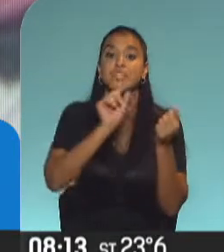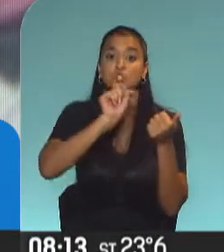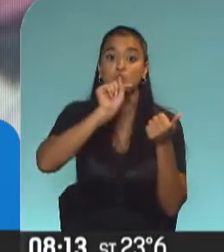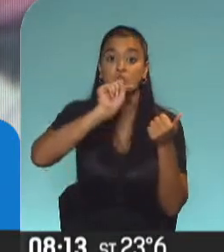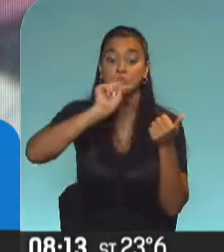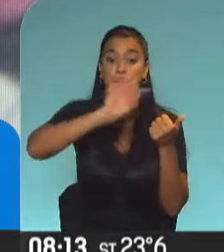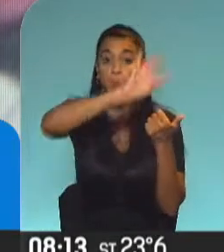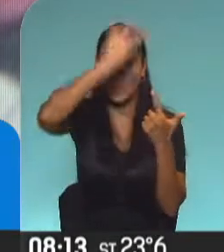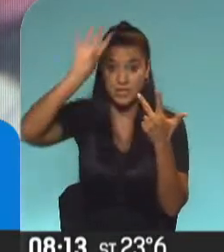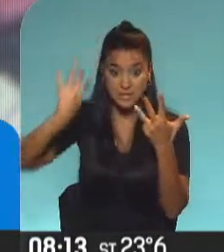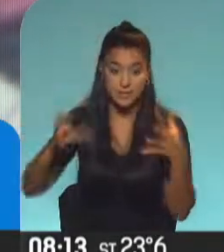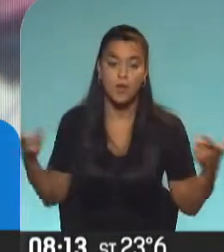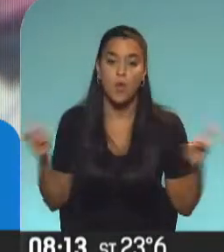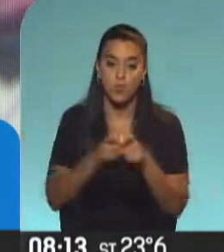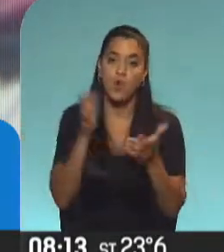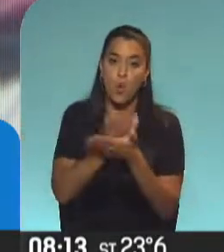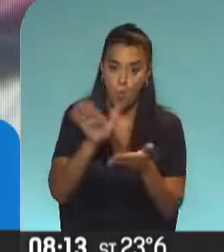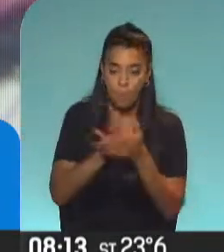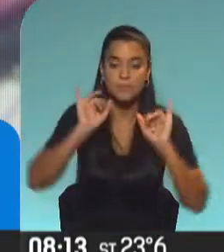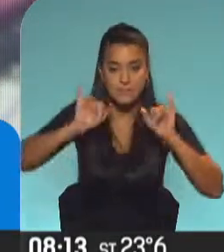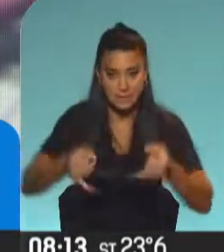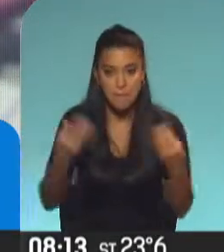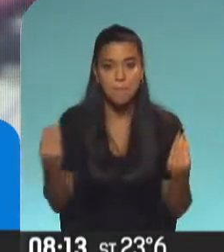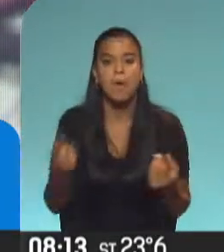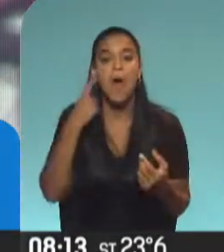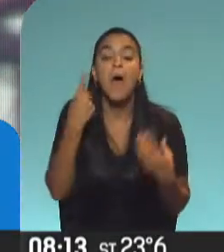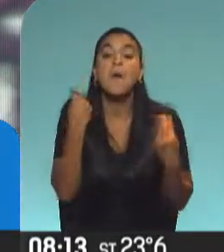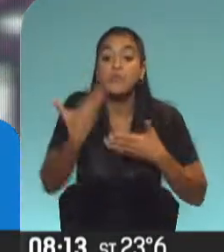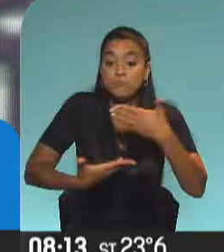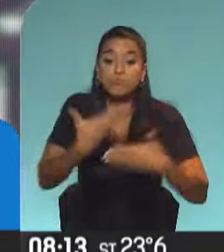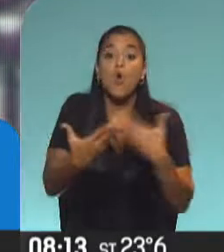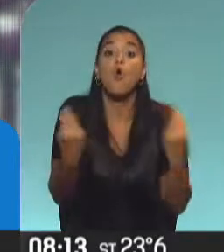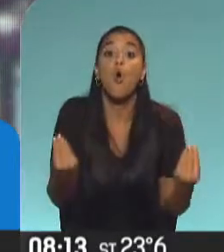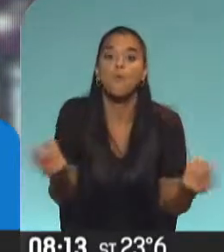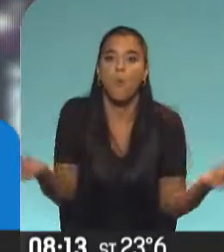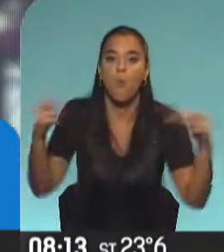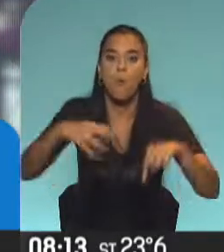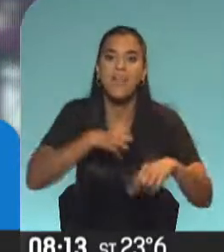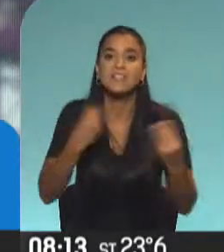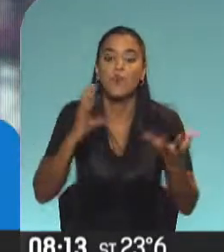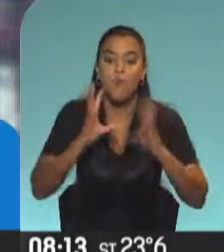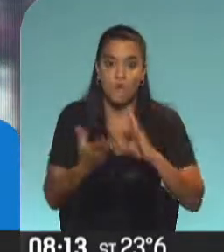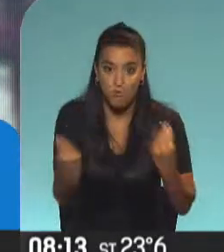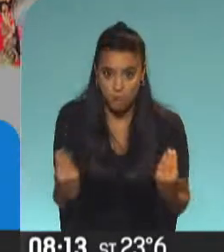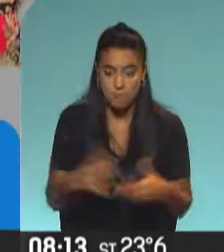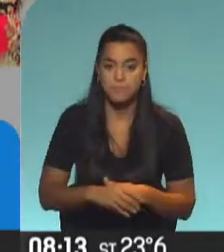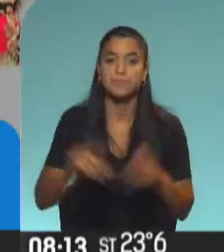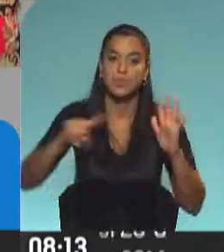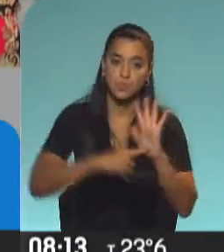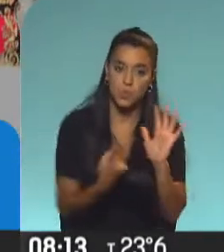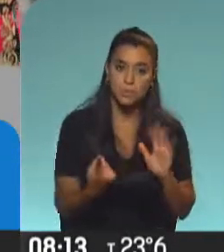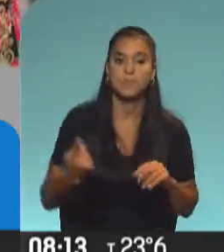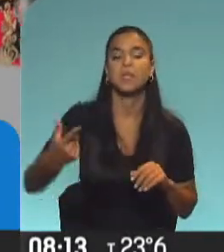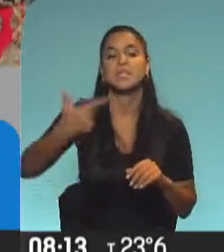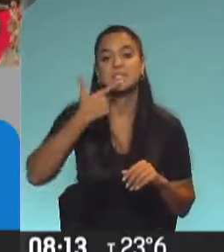provincias. ¿Hay una nueva reunión? Hay una nueva reunión, precisamente para desandar este camino hacia el inicio de clases. La ciudad de Buenos Aires, el